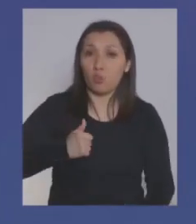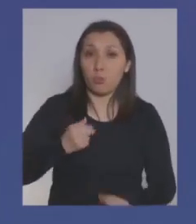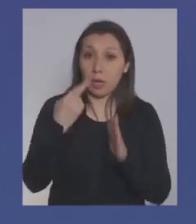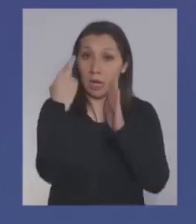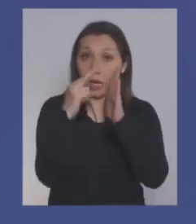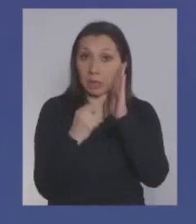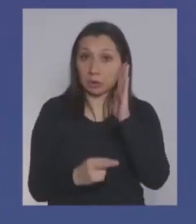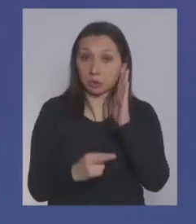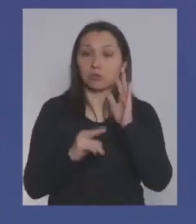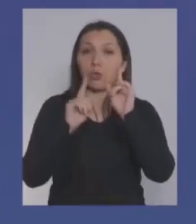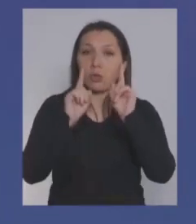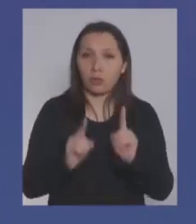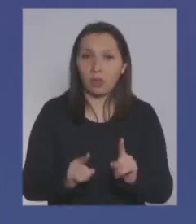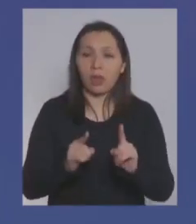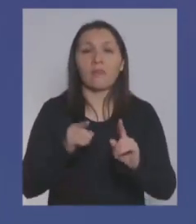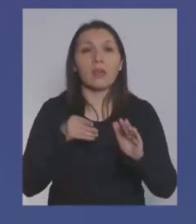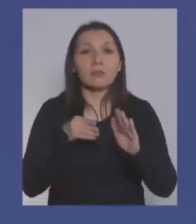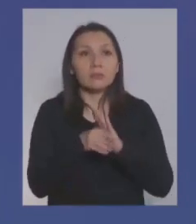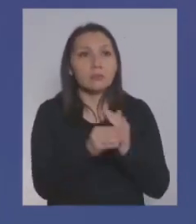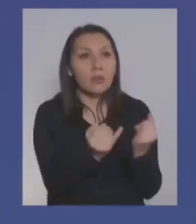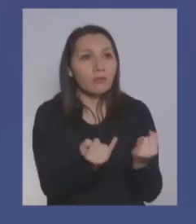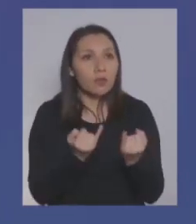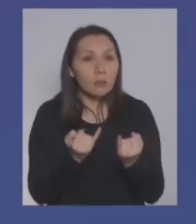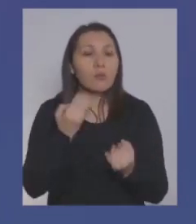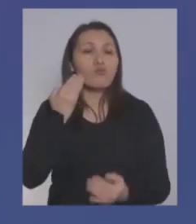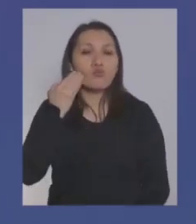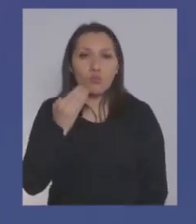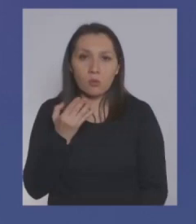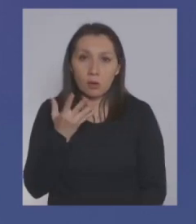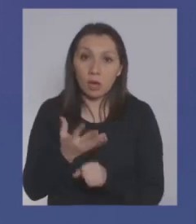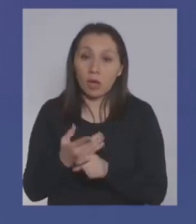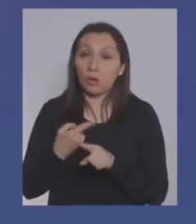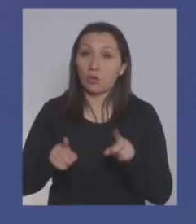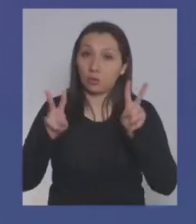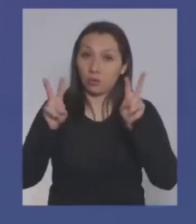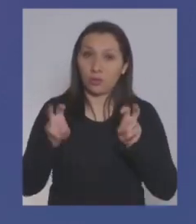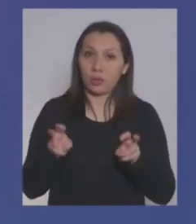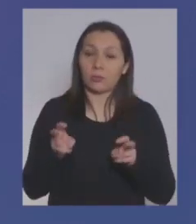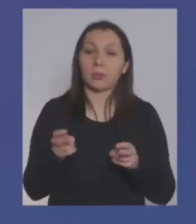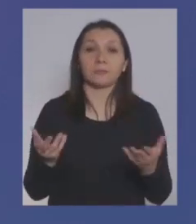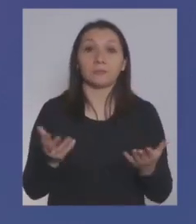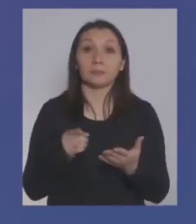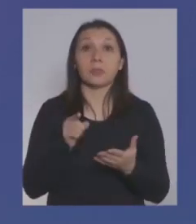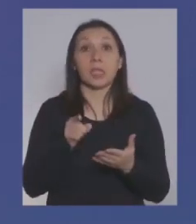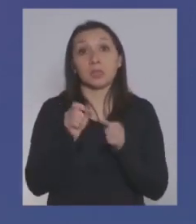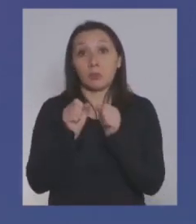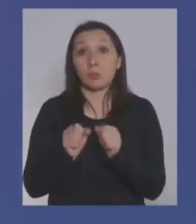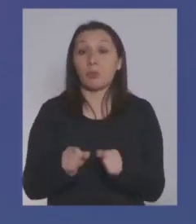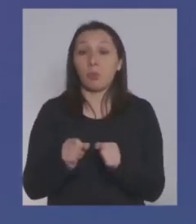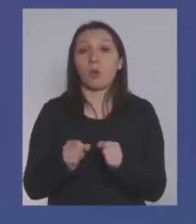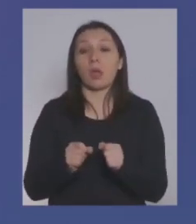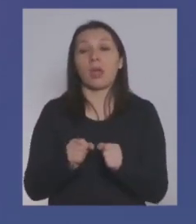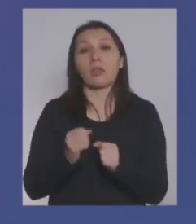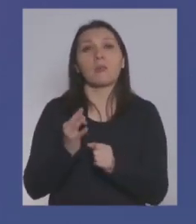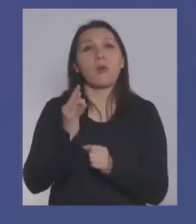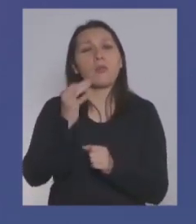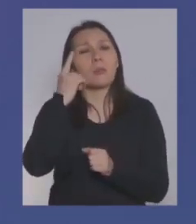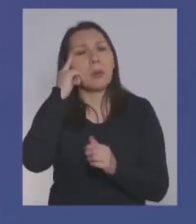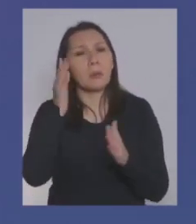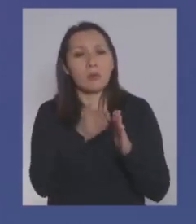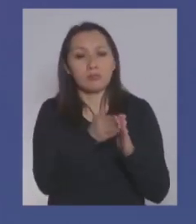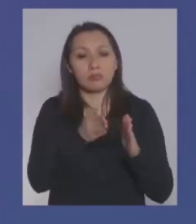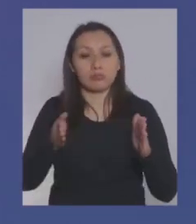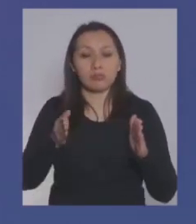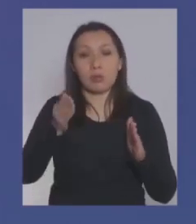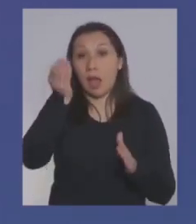requisitos tiene que tener acceso a estos beneficios. Y una cosa es que esto haya podido ser tratado en el horizonte del mes de agosto.